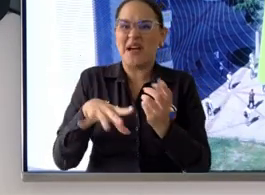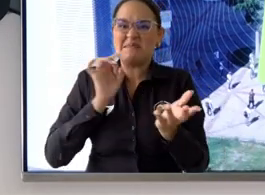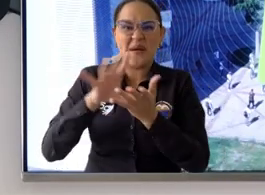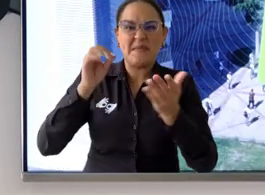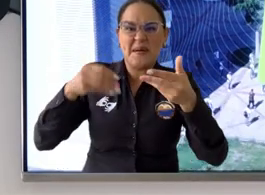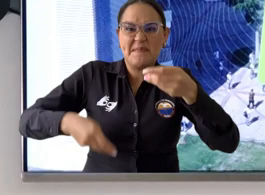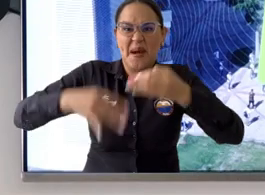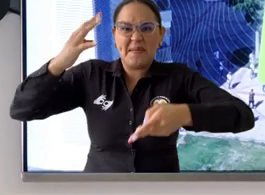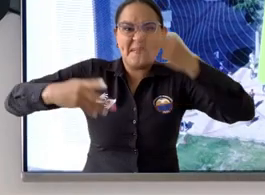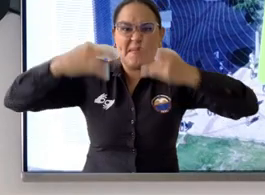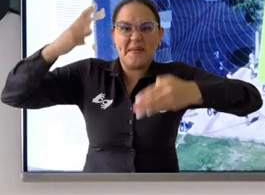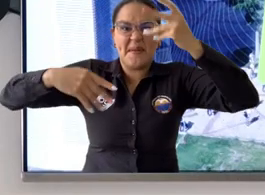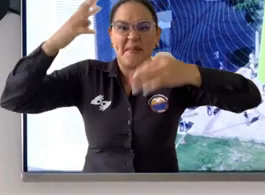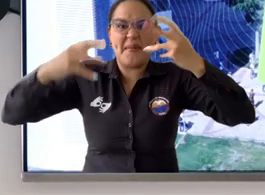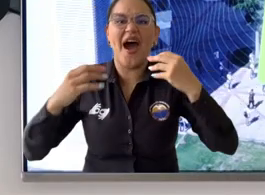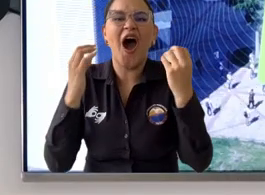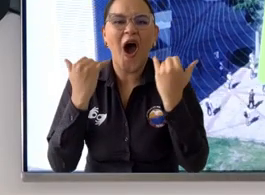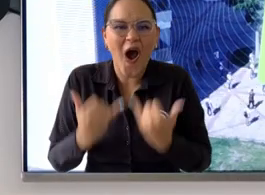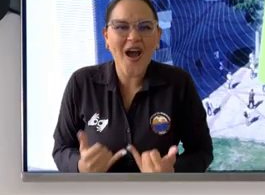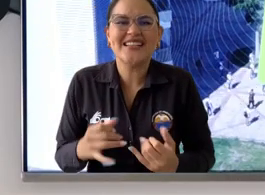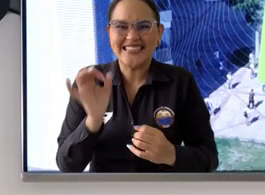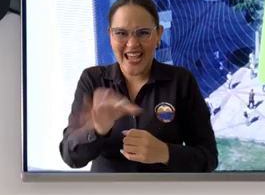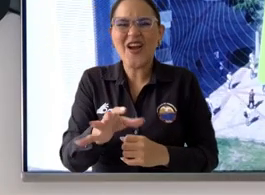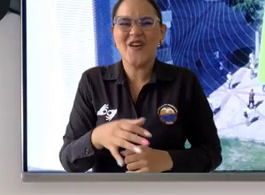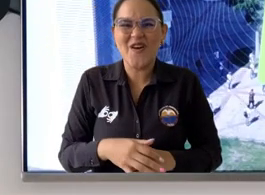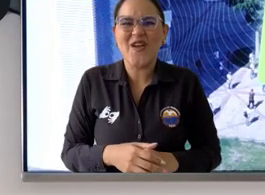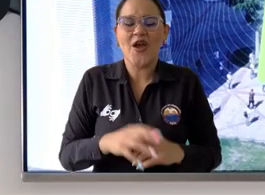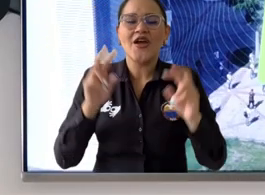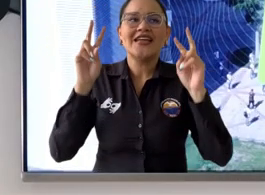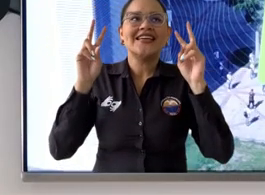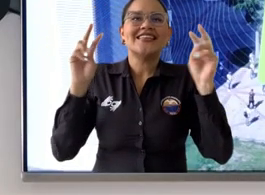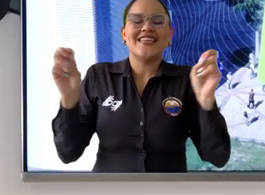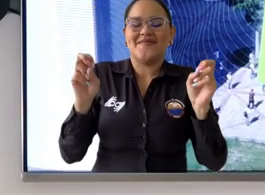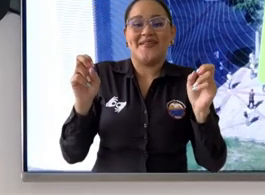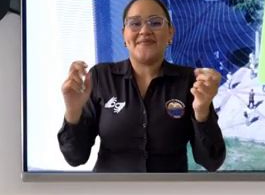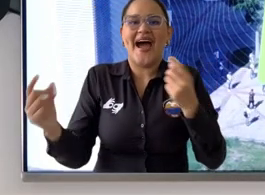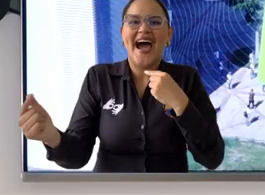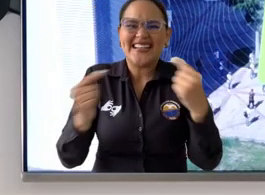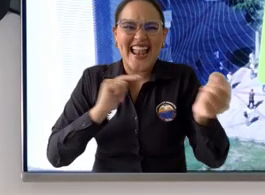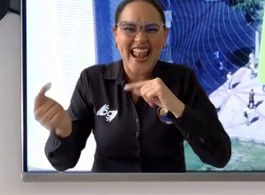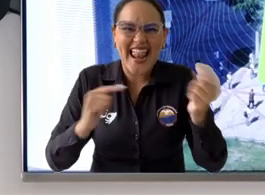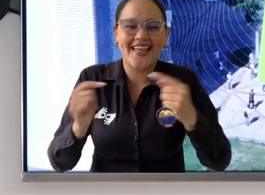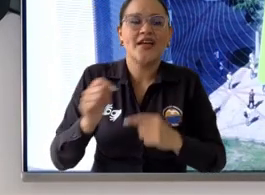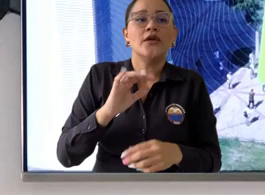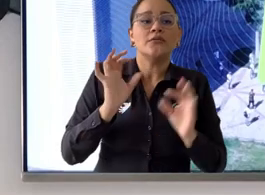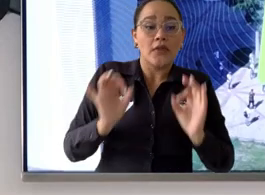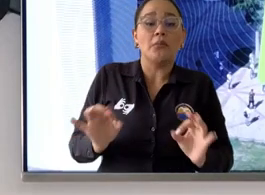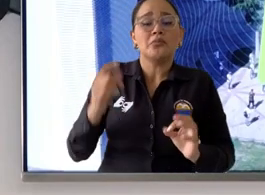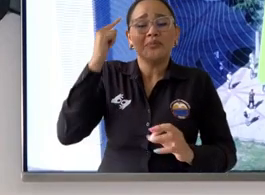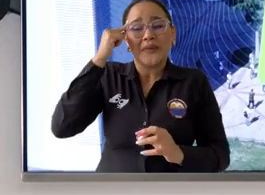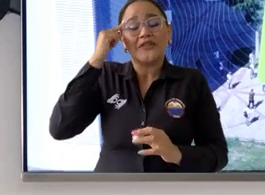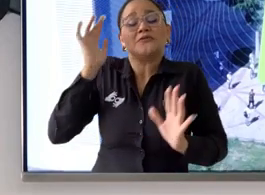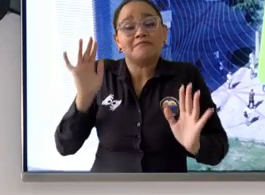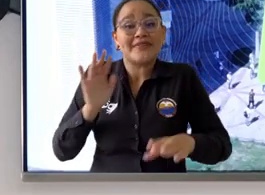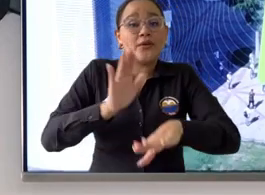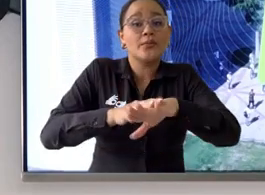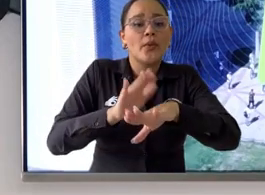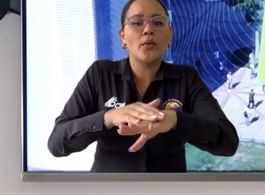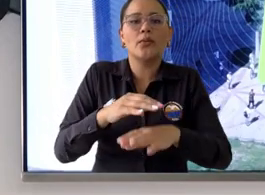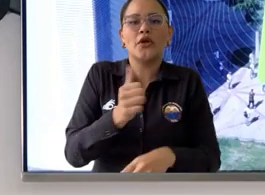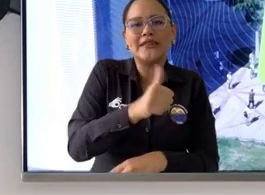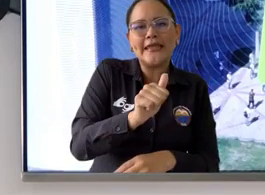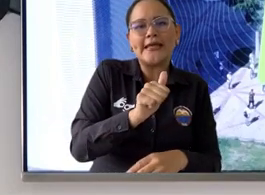demás estudiantes pues ya en el día de hoy se deben estar generando para el periodo desde el 10 de julio hasta el 17 de julio con los ajustes